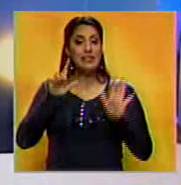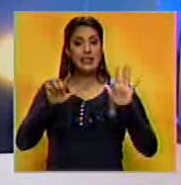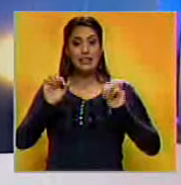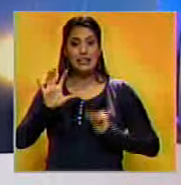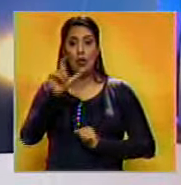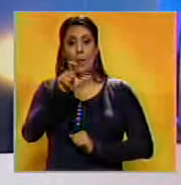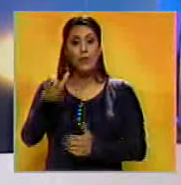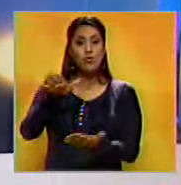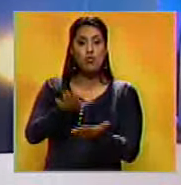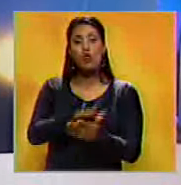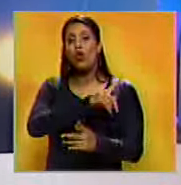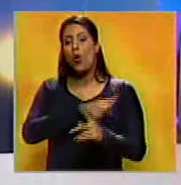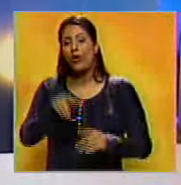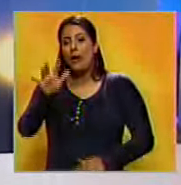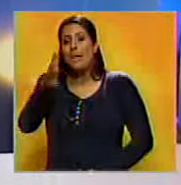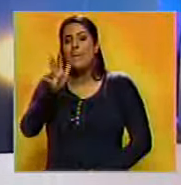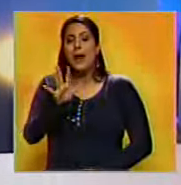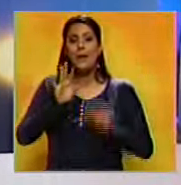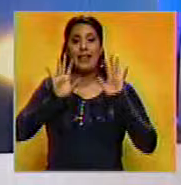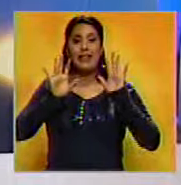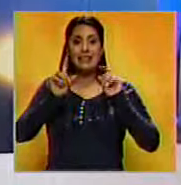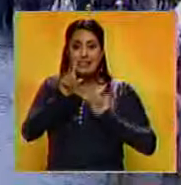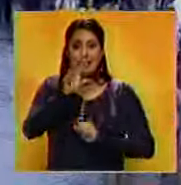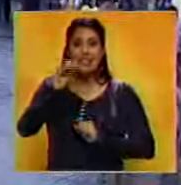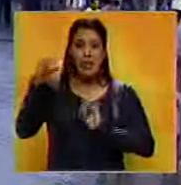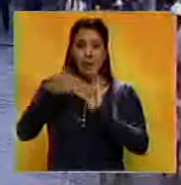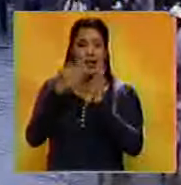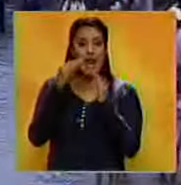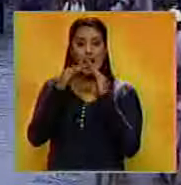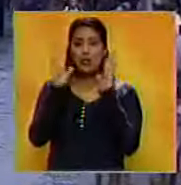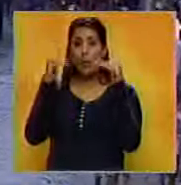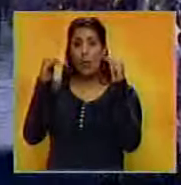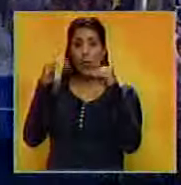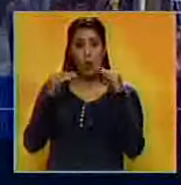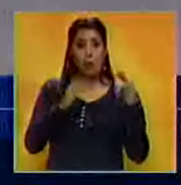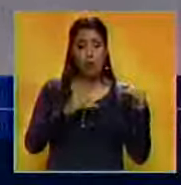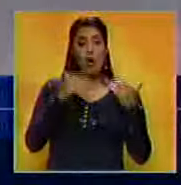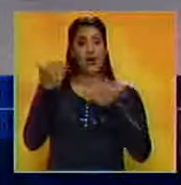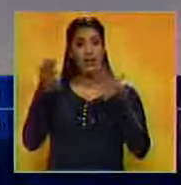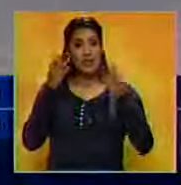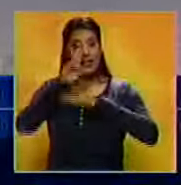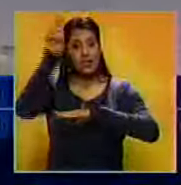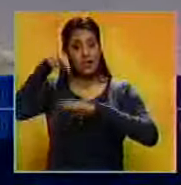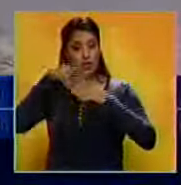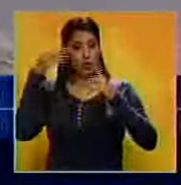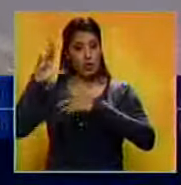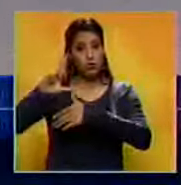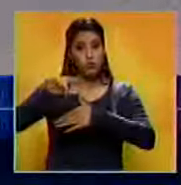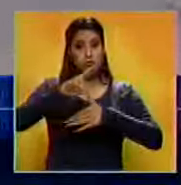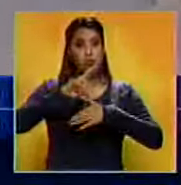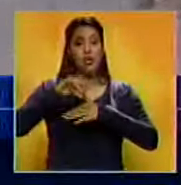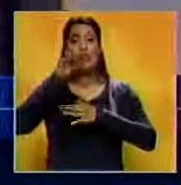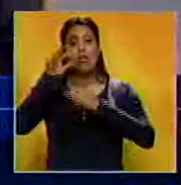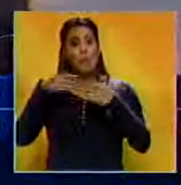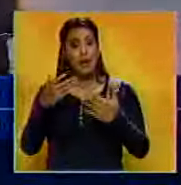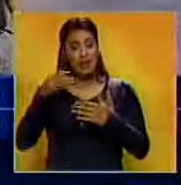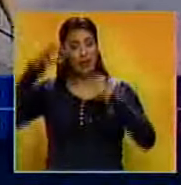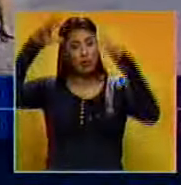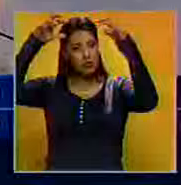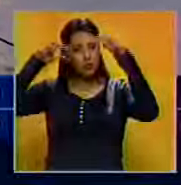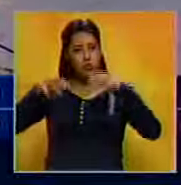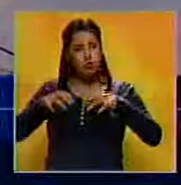75 fallecidos y al menos 100 mil damnificados. El Servicio Nacional de Meteorología e Hidrología informó que las